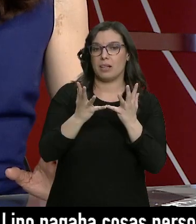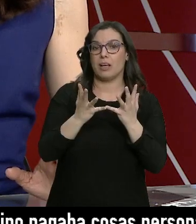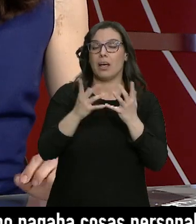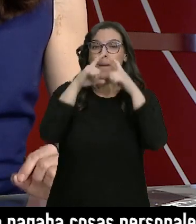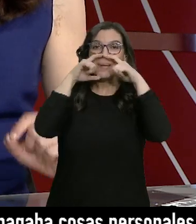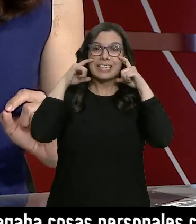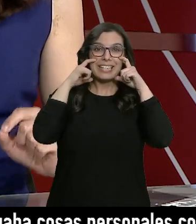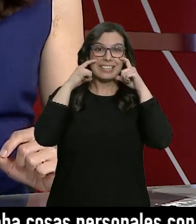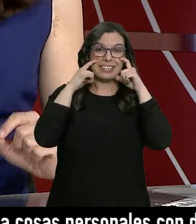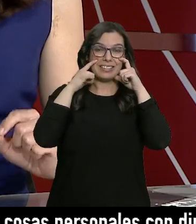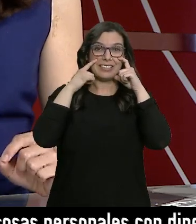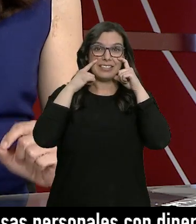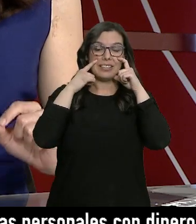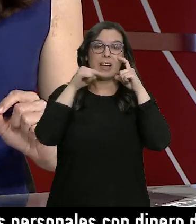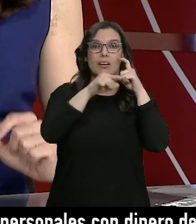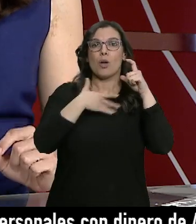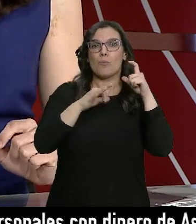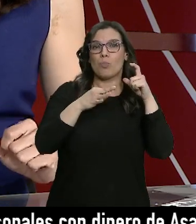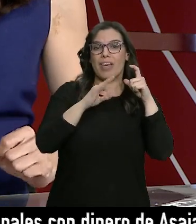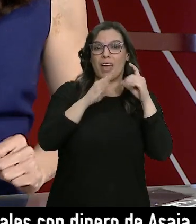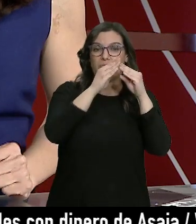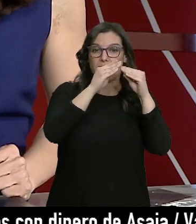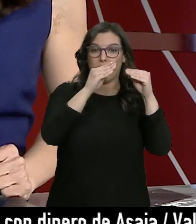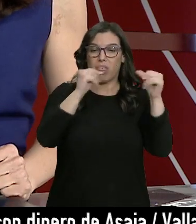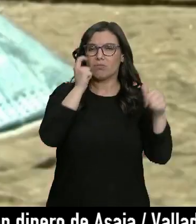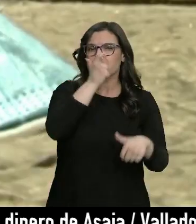higiénica tarda hasta 400 años en degradarse.